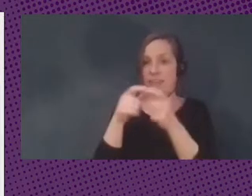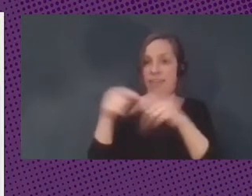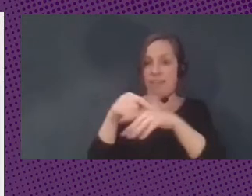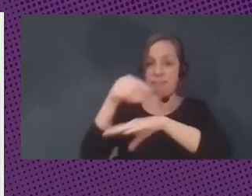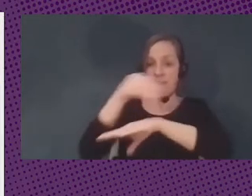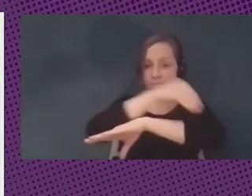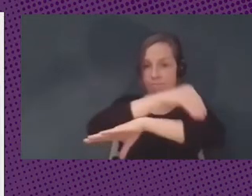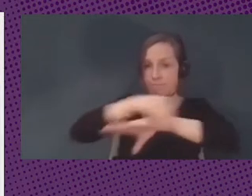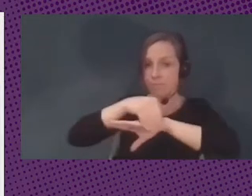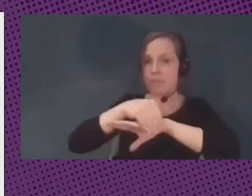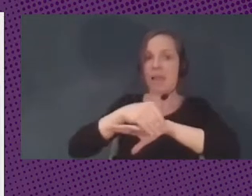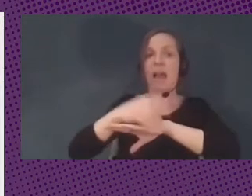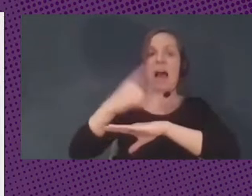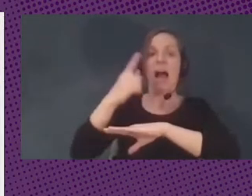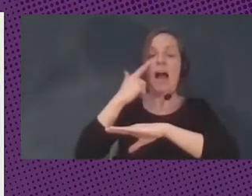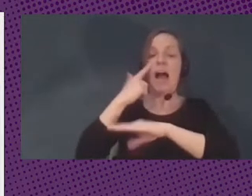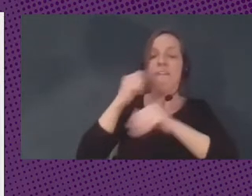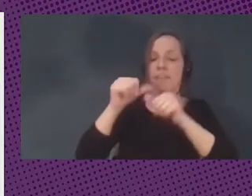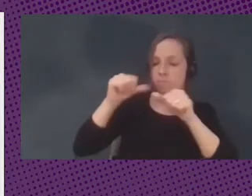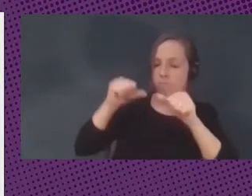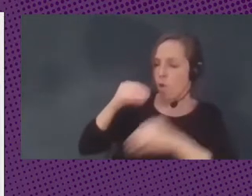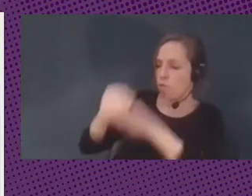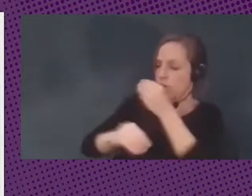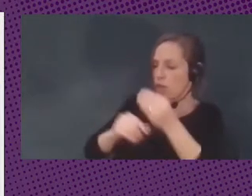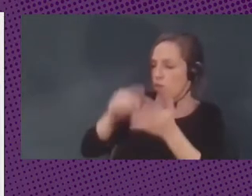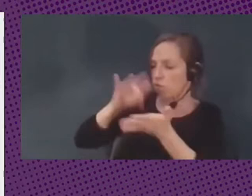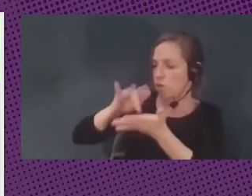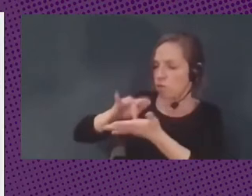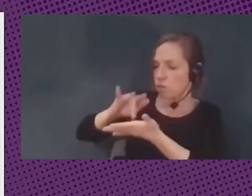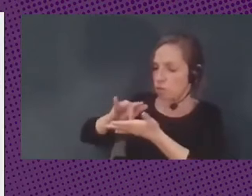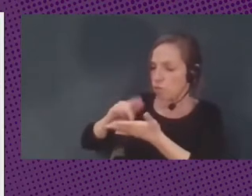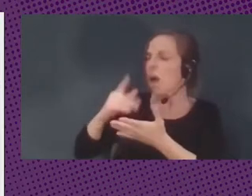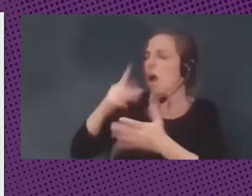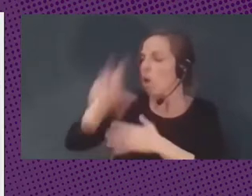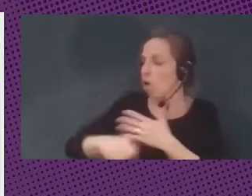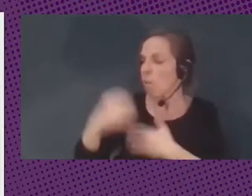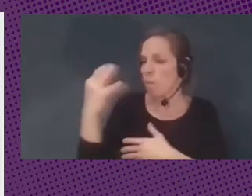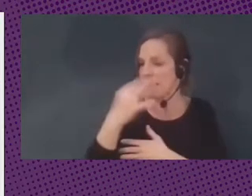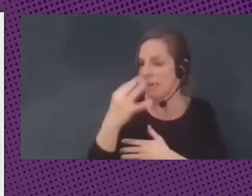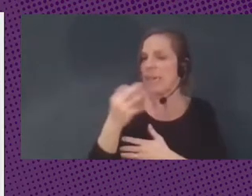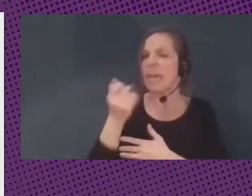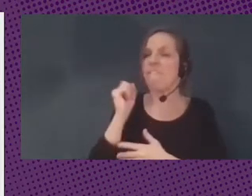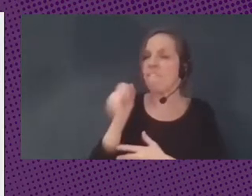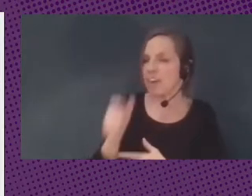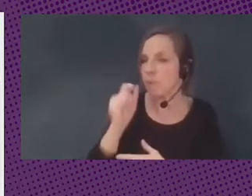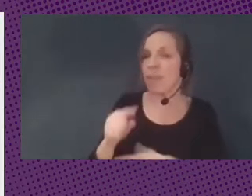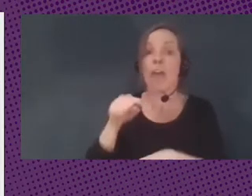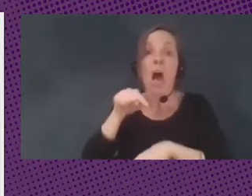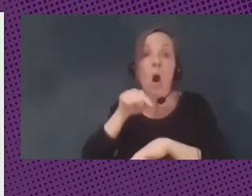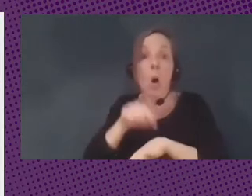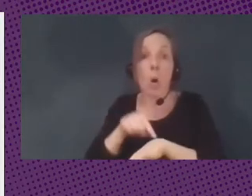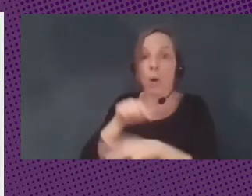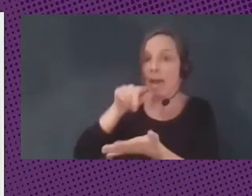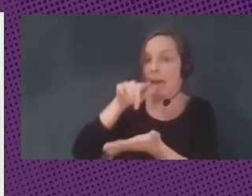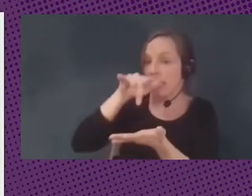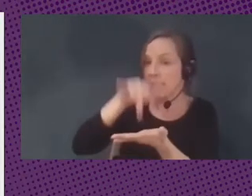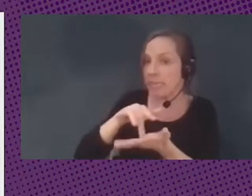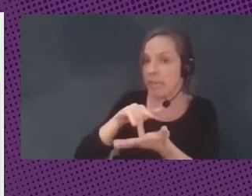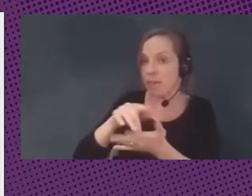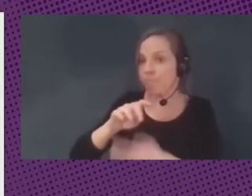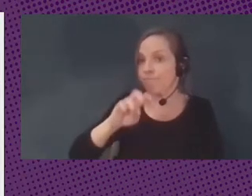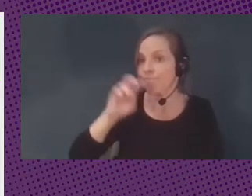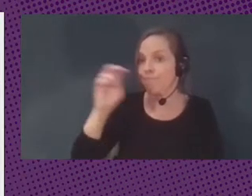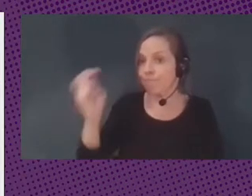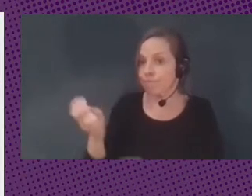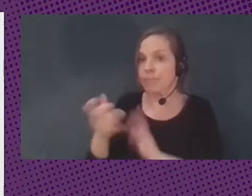débito o de crédito el lugar en donde le consumen el tipo de bien que consumen los montos la frecuencia la hora del día etcétera ya